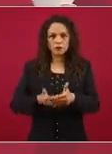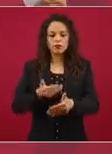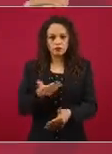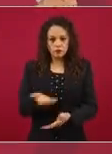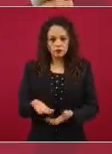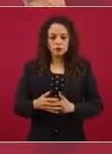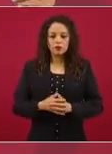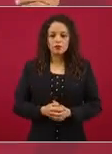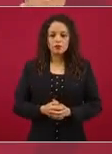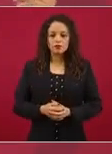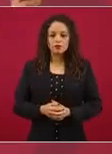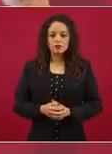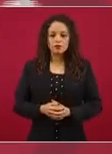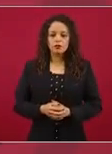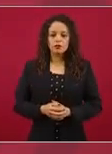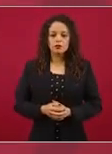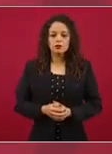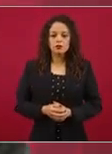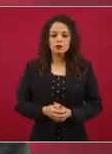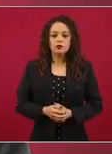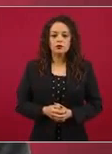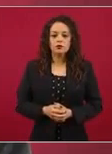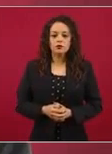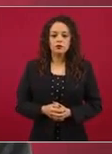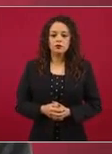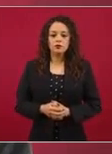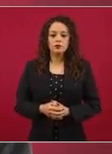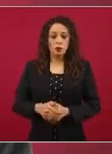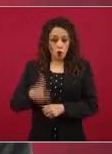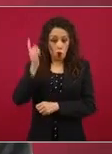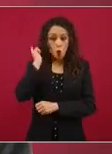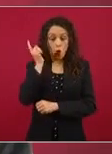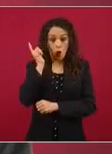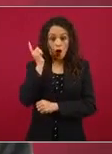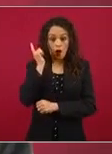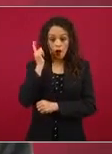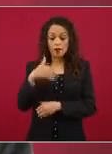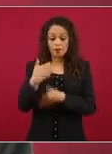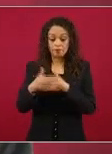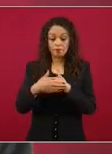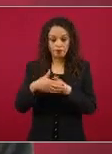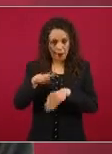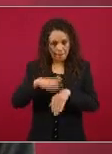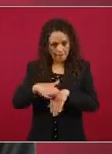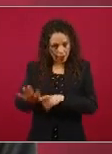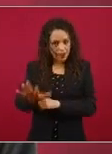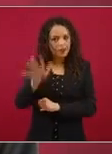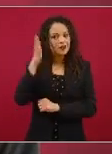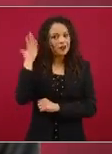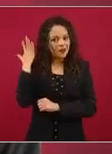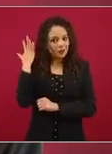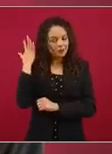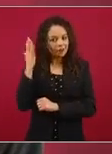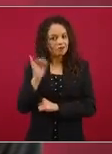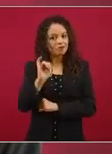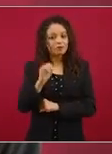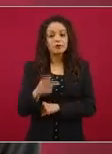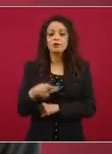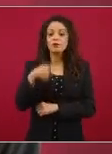corra, pero todos tenemos que